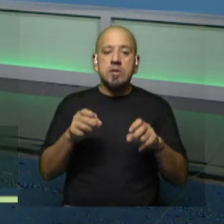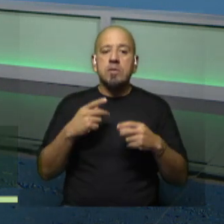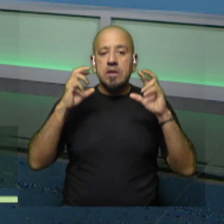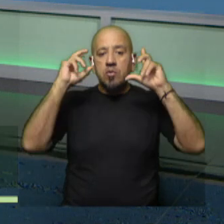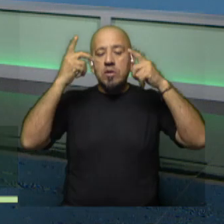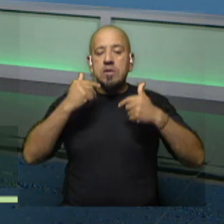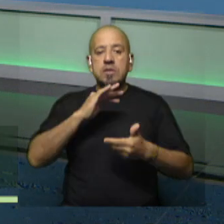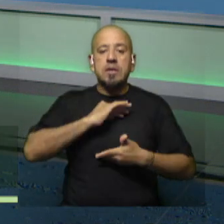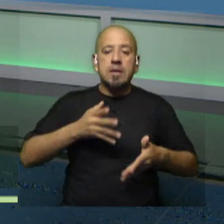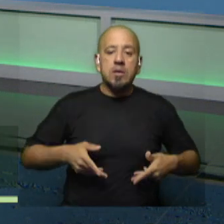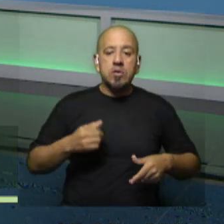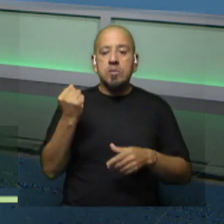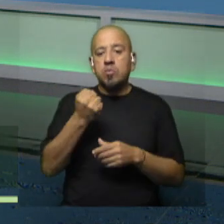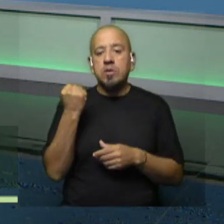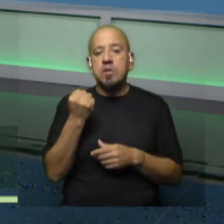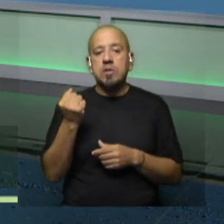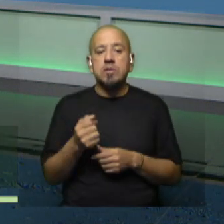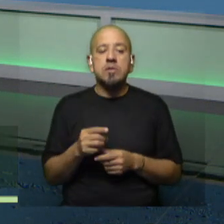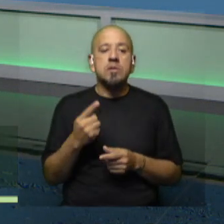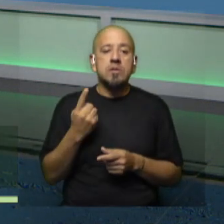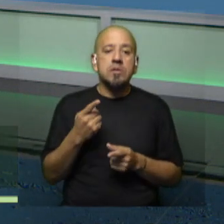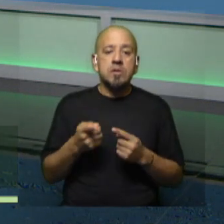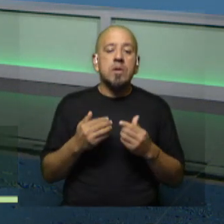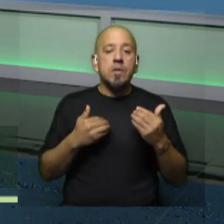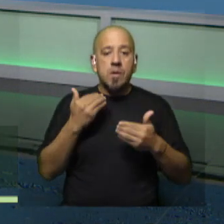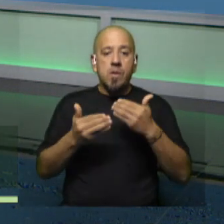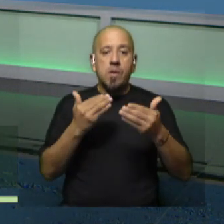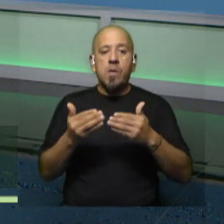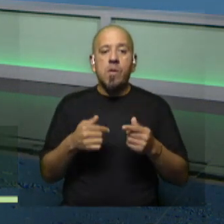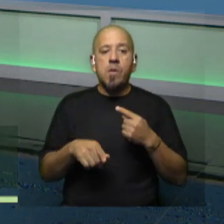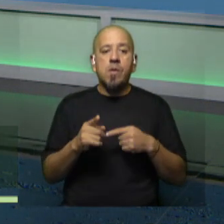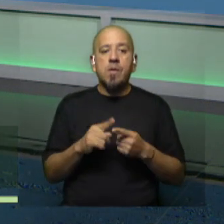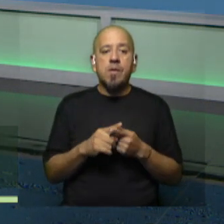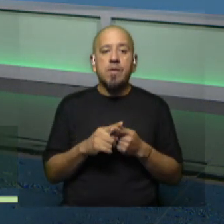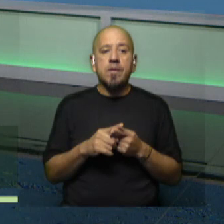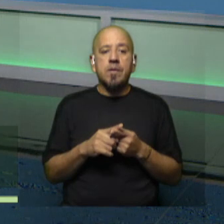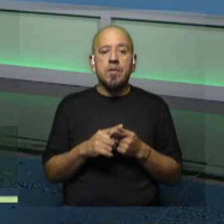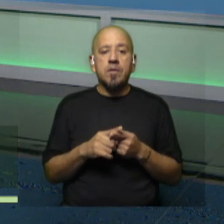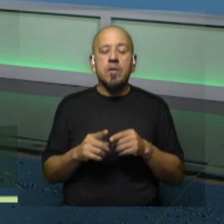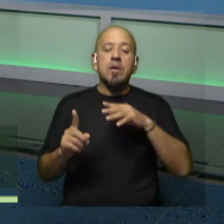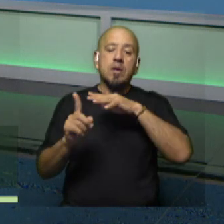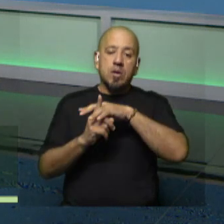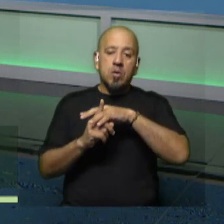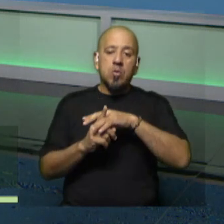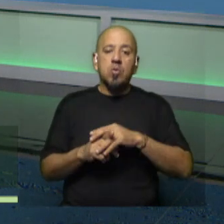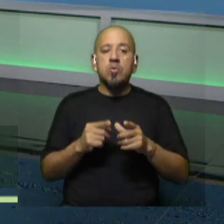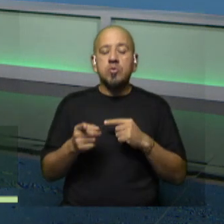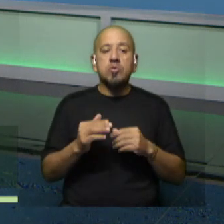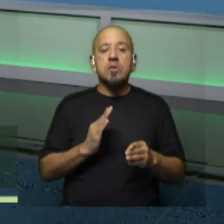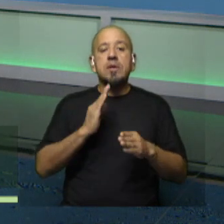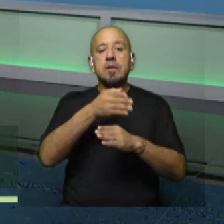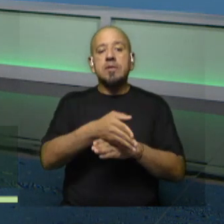de género, que es un tema súper importante, en primer lugar para intentar avanzar hacia la inclusión y la accesibilidad.